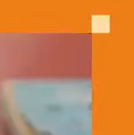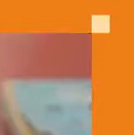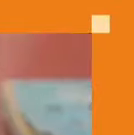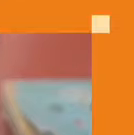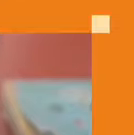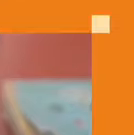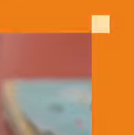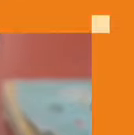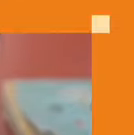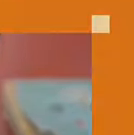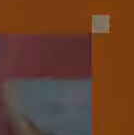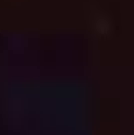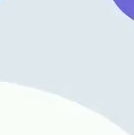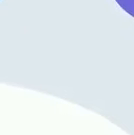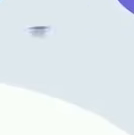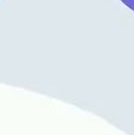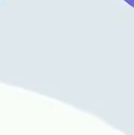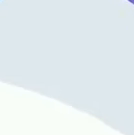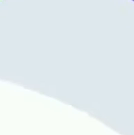Secundaria.